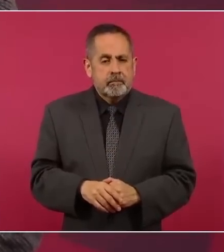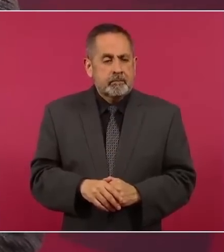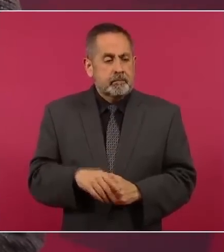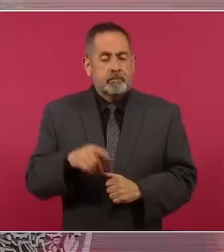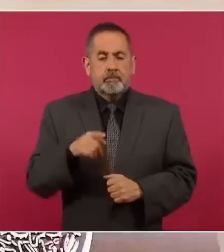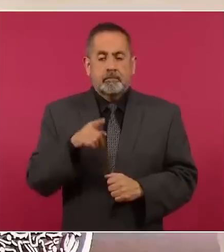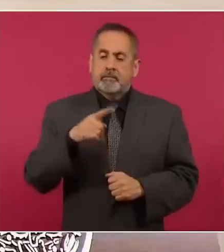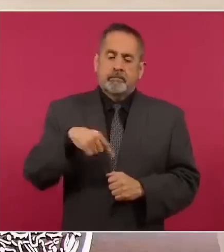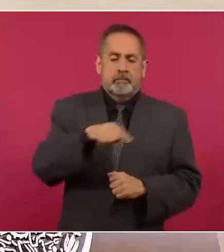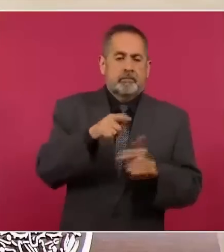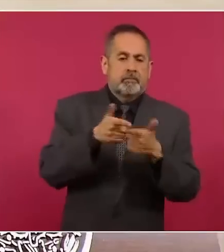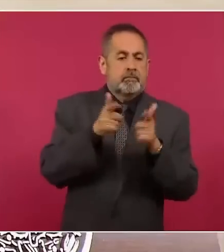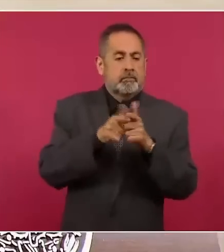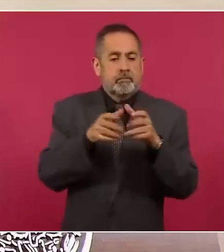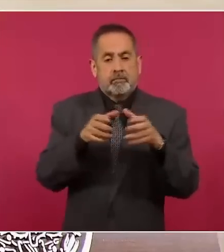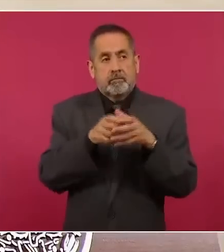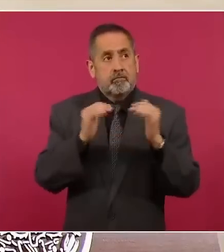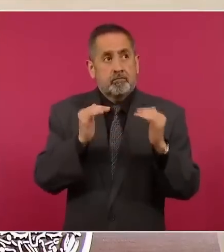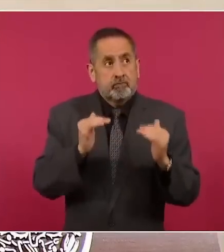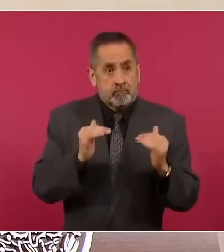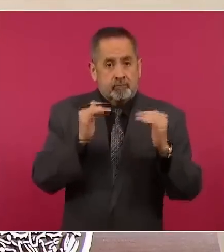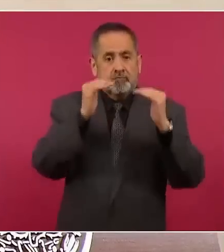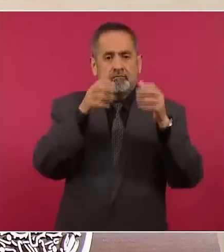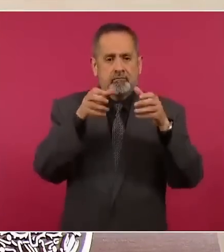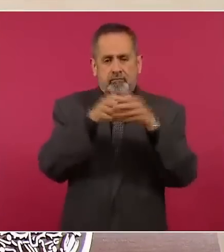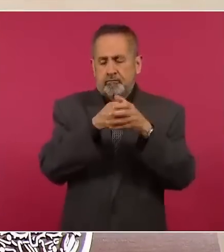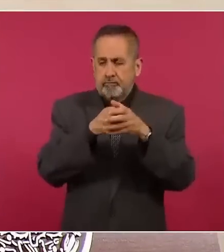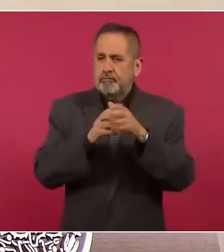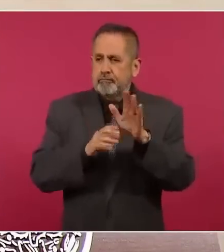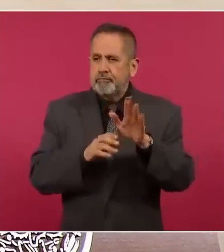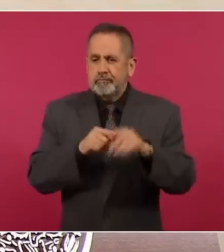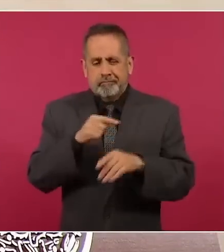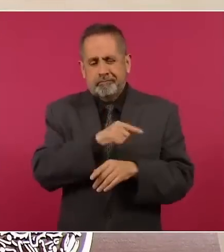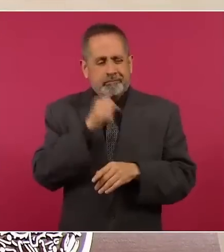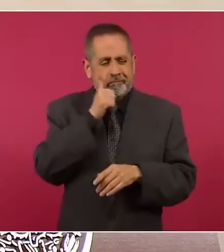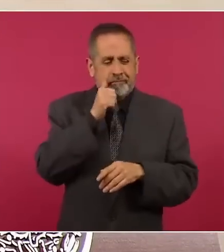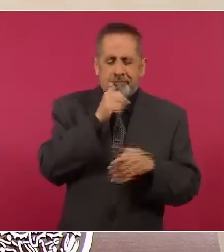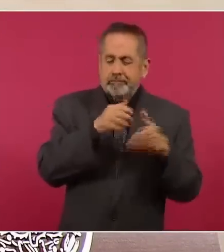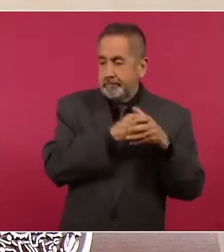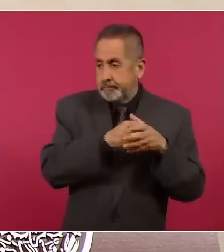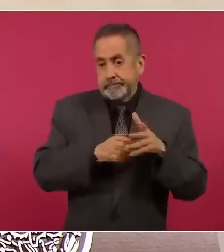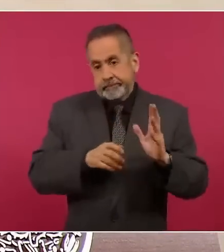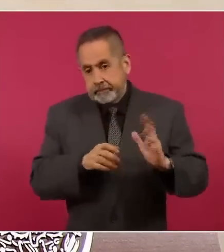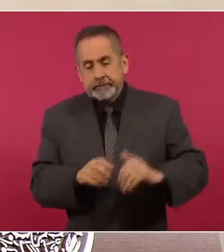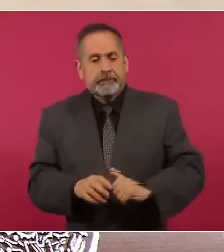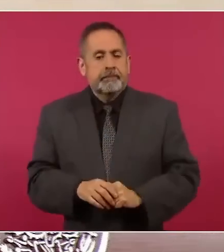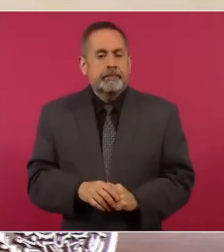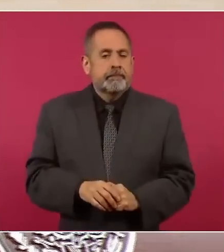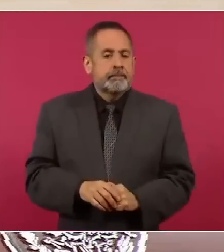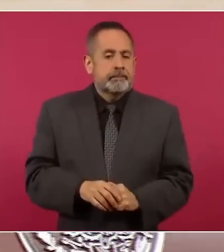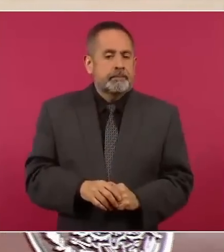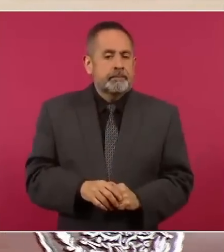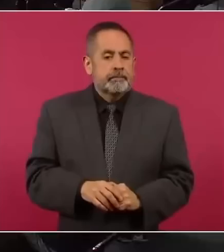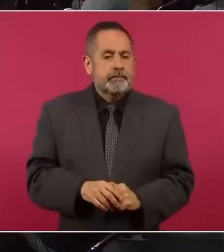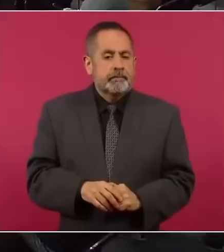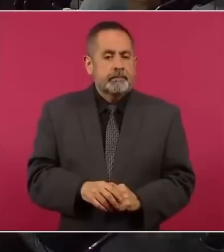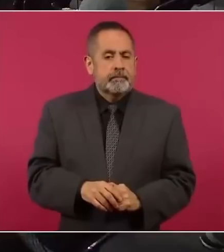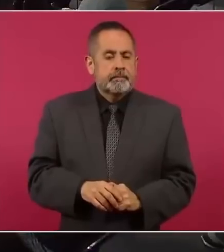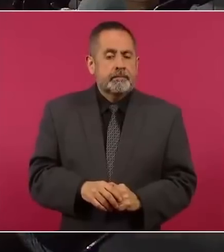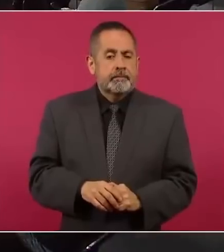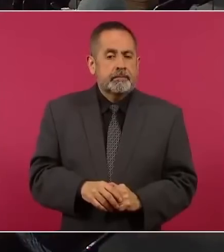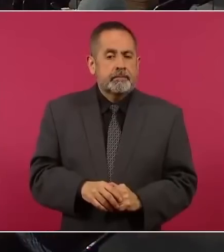élite, básicamente, porque ni modo que